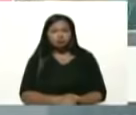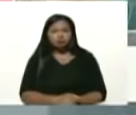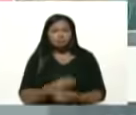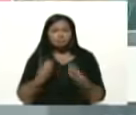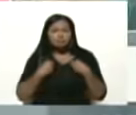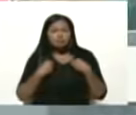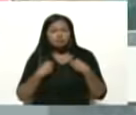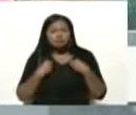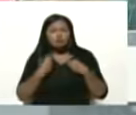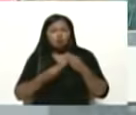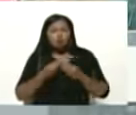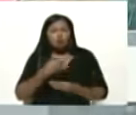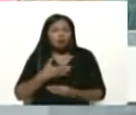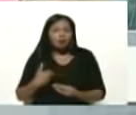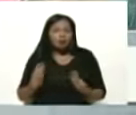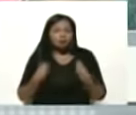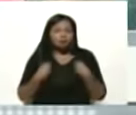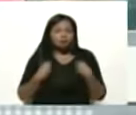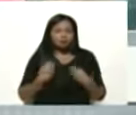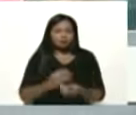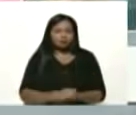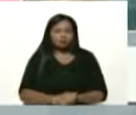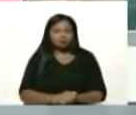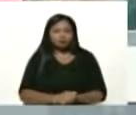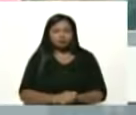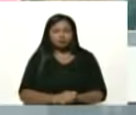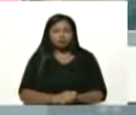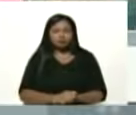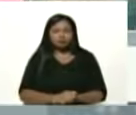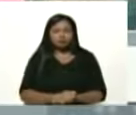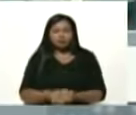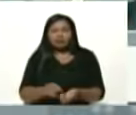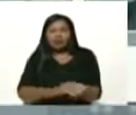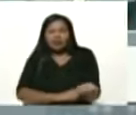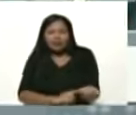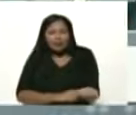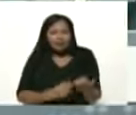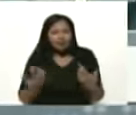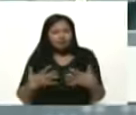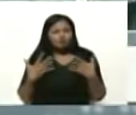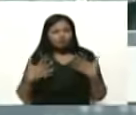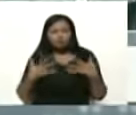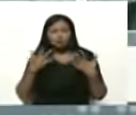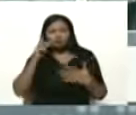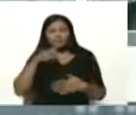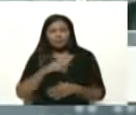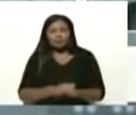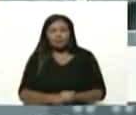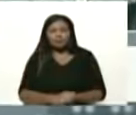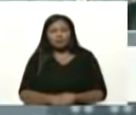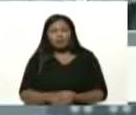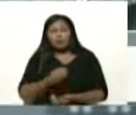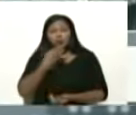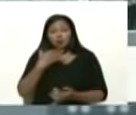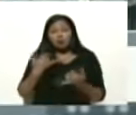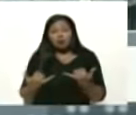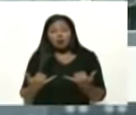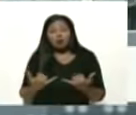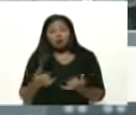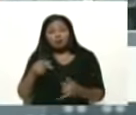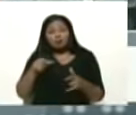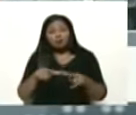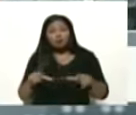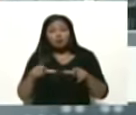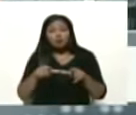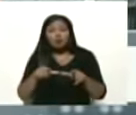como quiso vivir rebelde y alegre y bueno ahora desde donde está